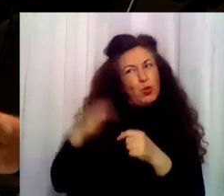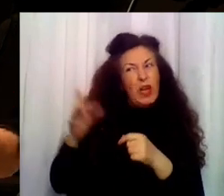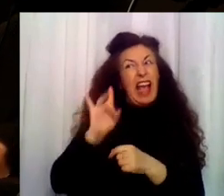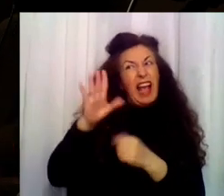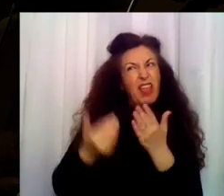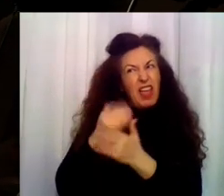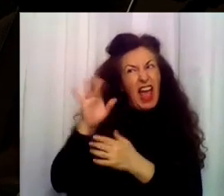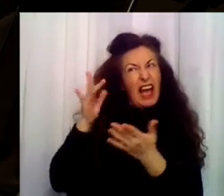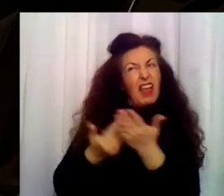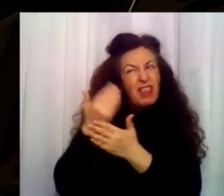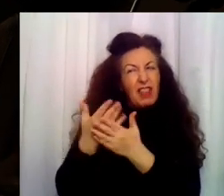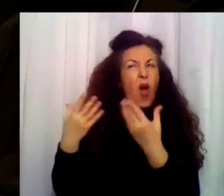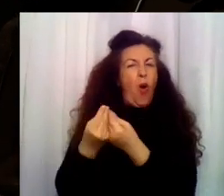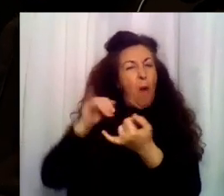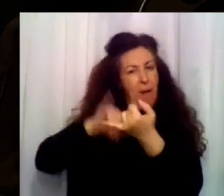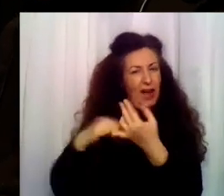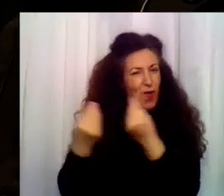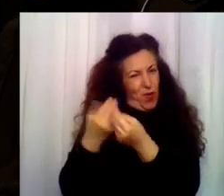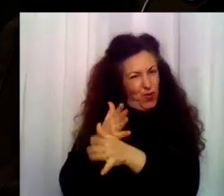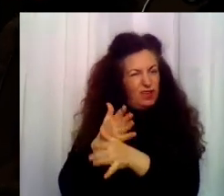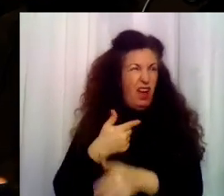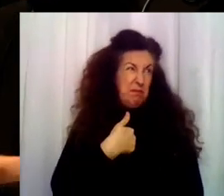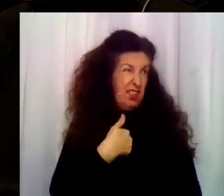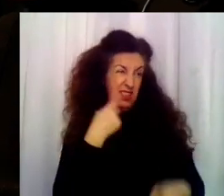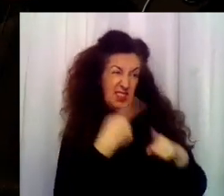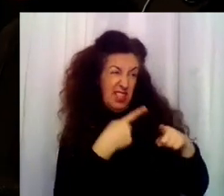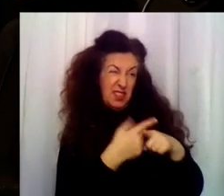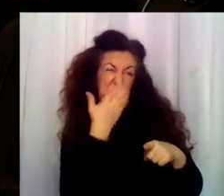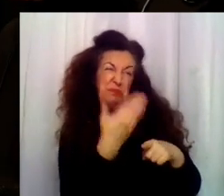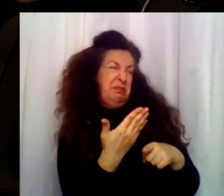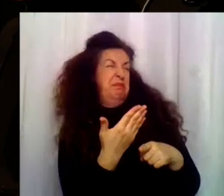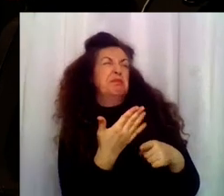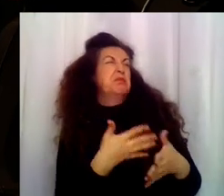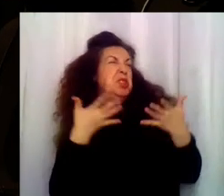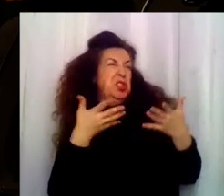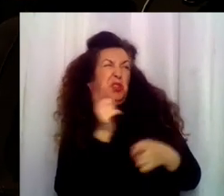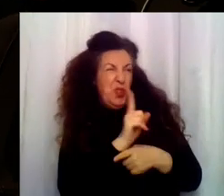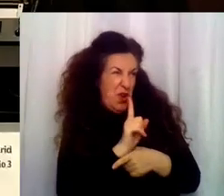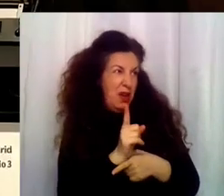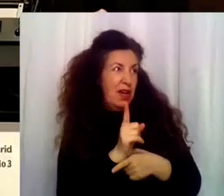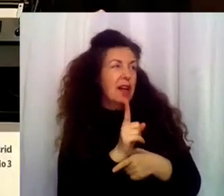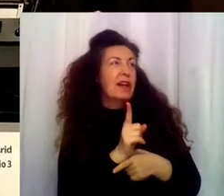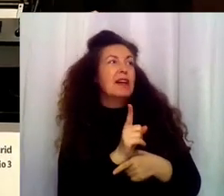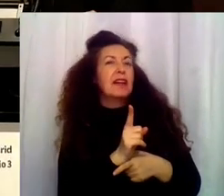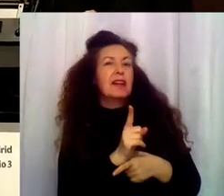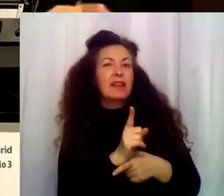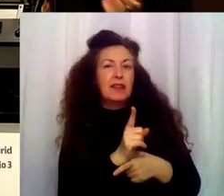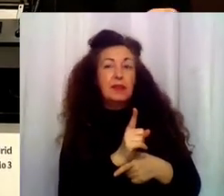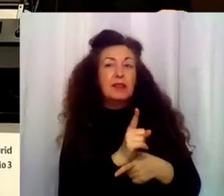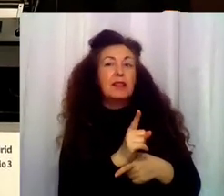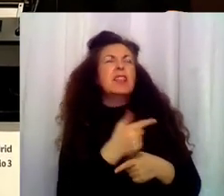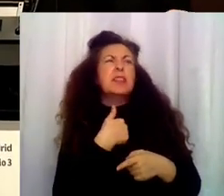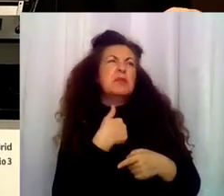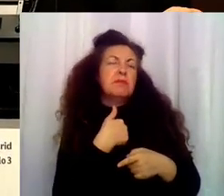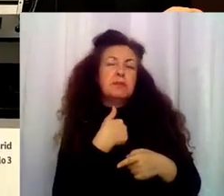Bah, a mí el sexo no me llena. ¿Pero no te ha llenado nunca? Sí, alguna vez. Pero no con este. ¿Con el padre de tu hijo? Con